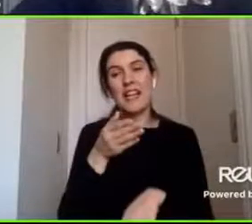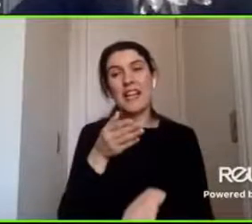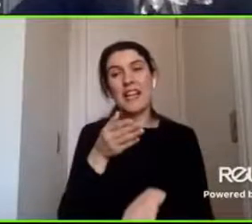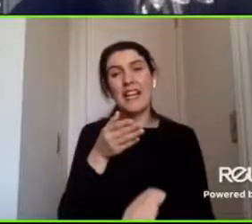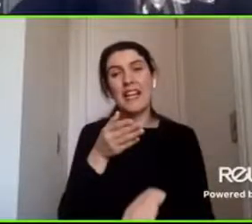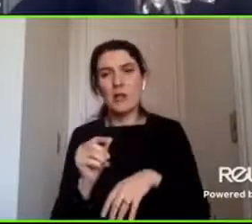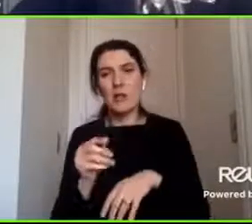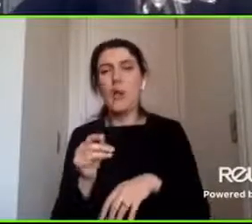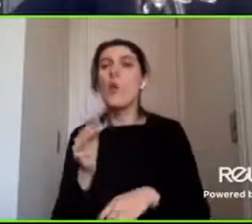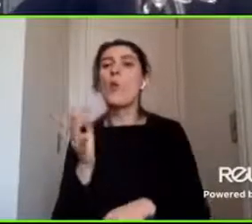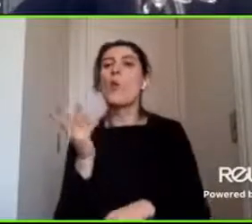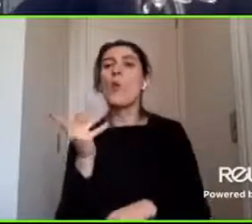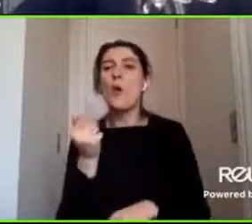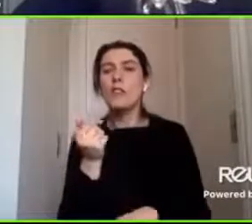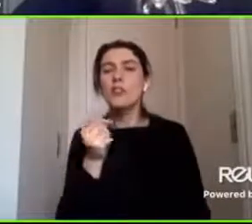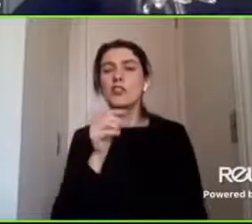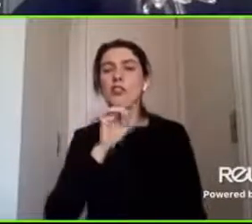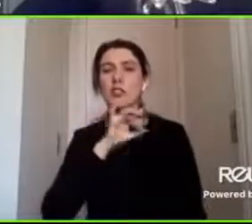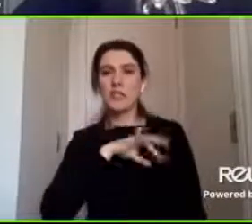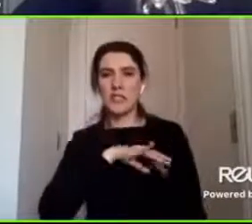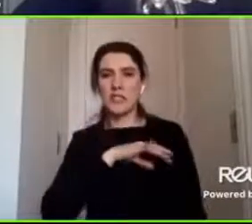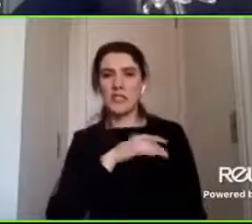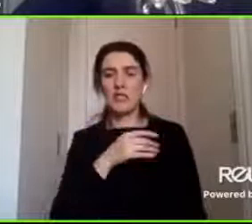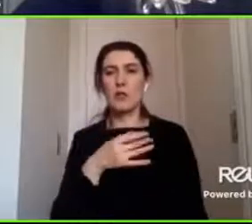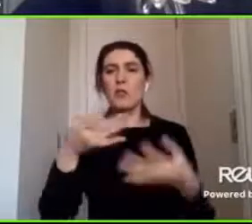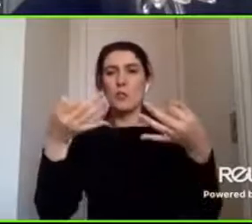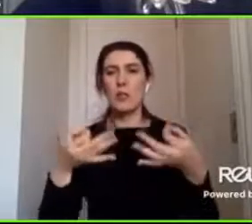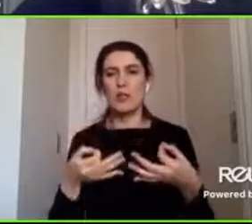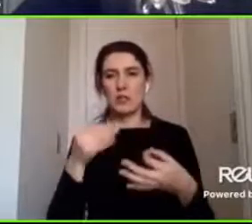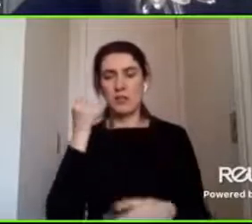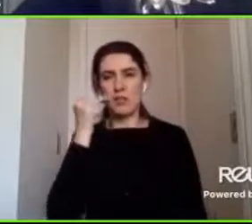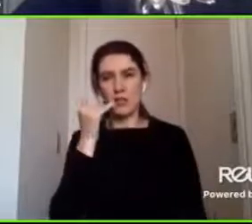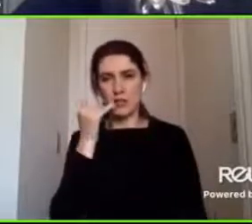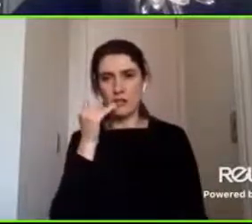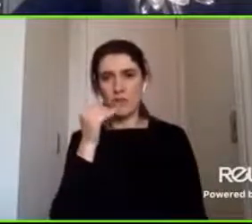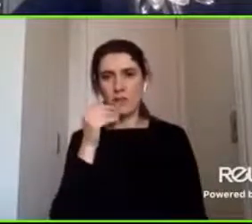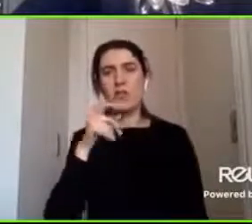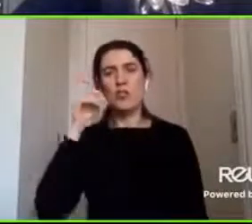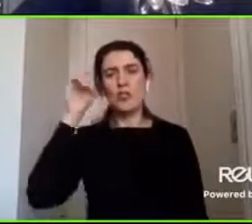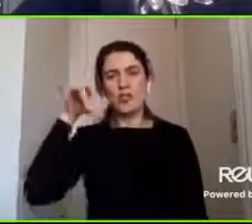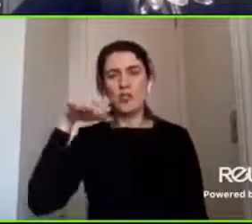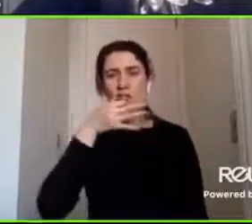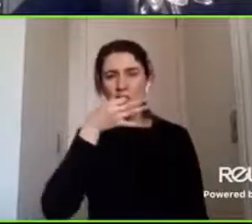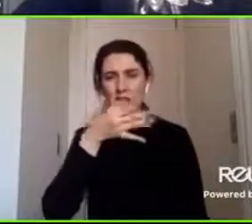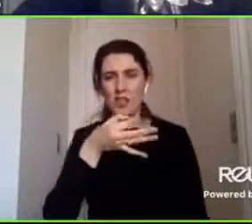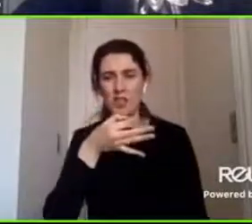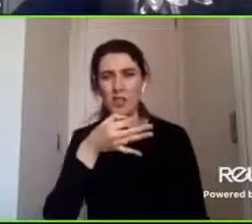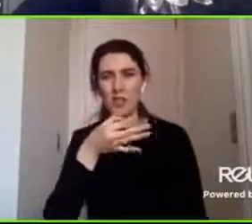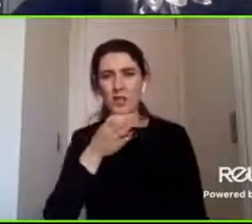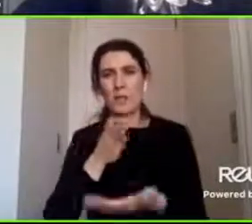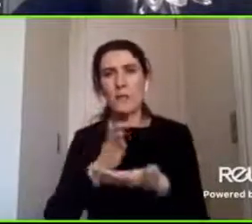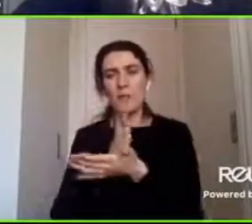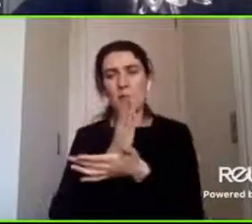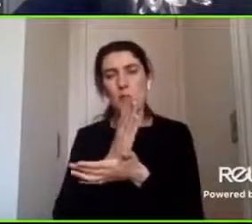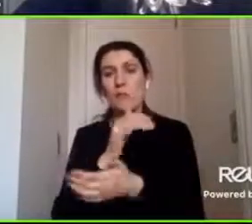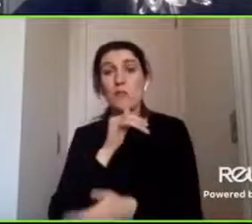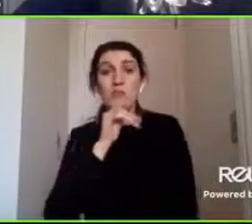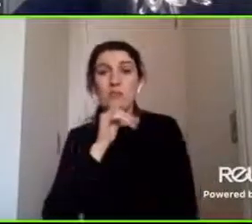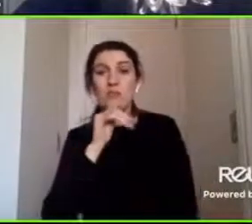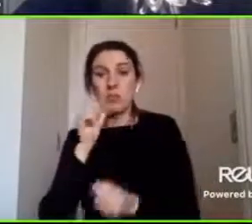o incidencia en Chile de TEC en niños y ahí yo sé que lo hicieron al principio pero no sé si alguien lo podría comentar ahora